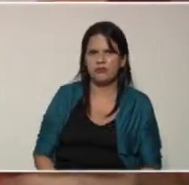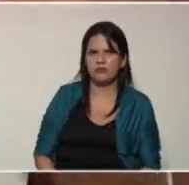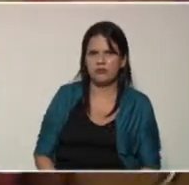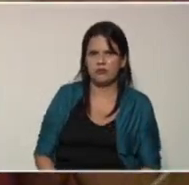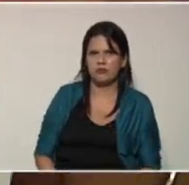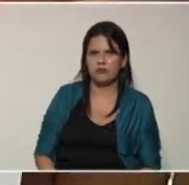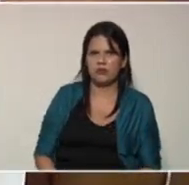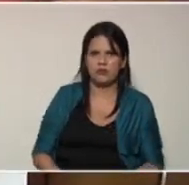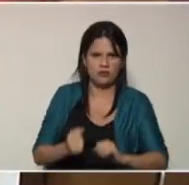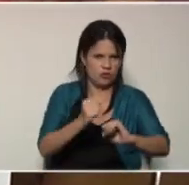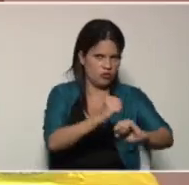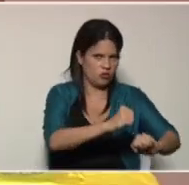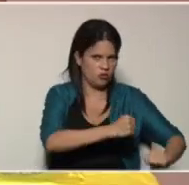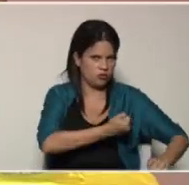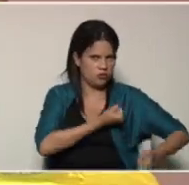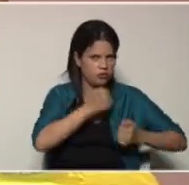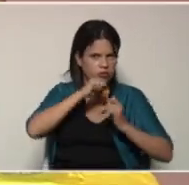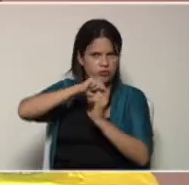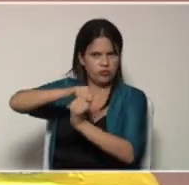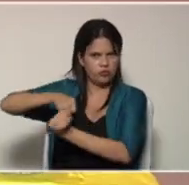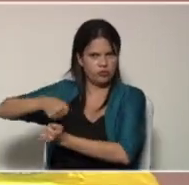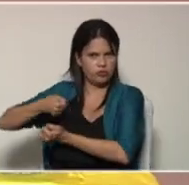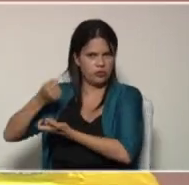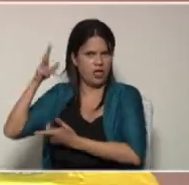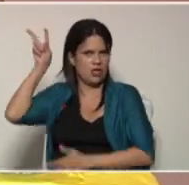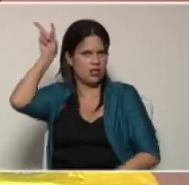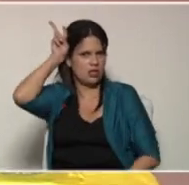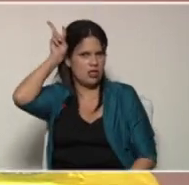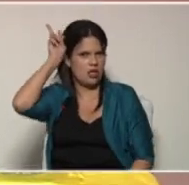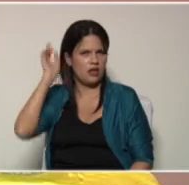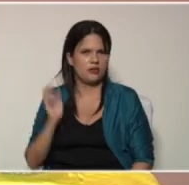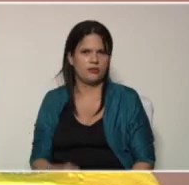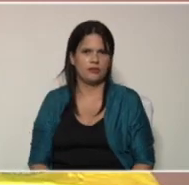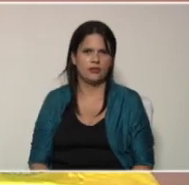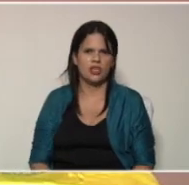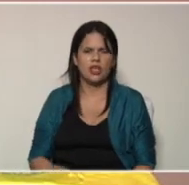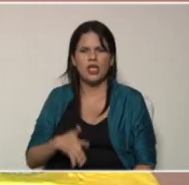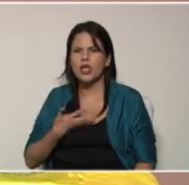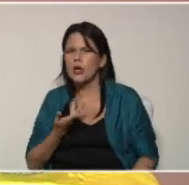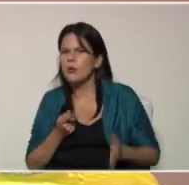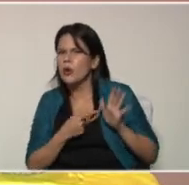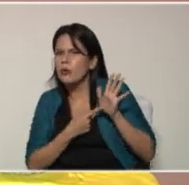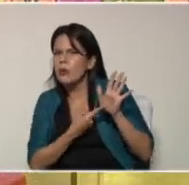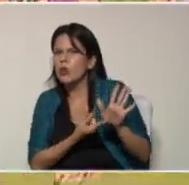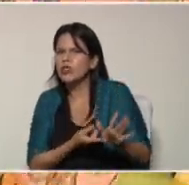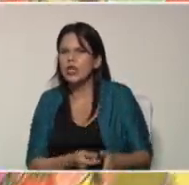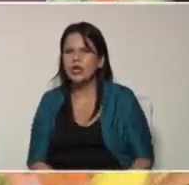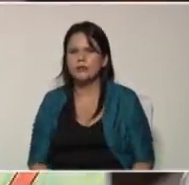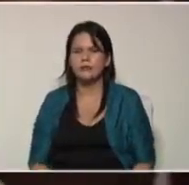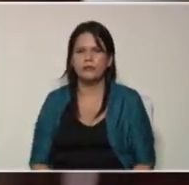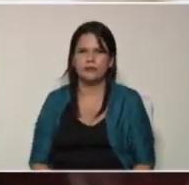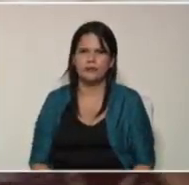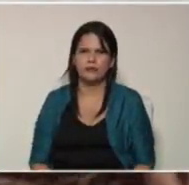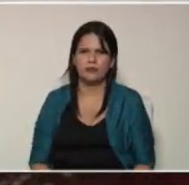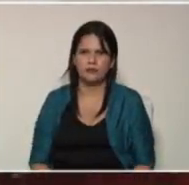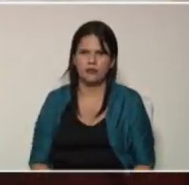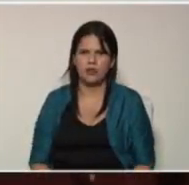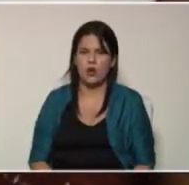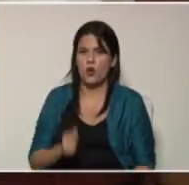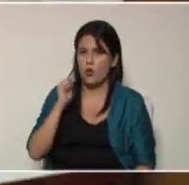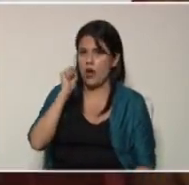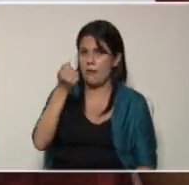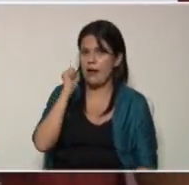curiara indígena ajá que nos puedes mostrar por ahí antes una